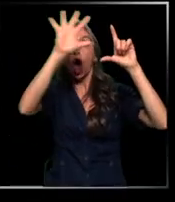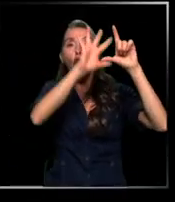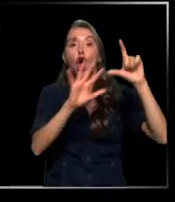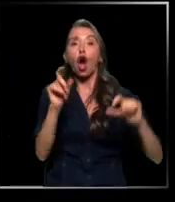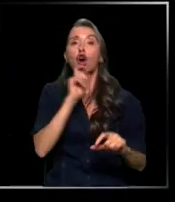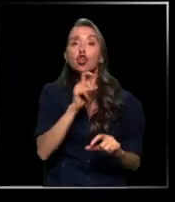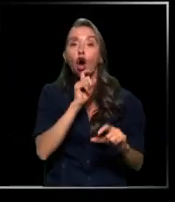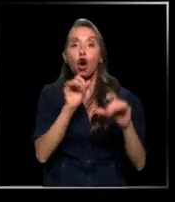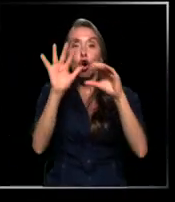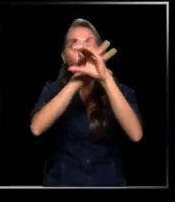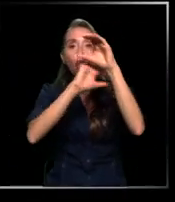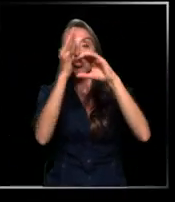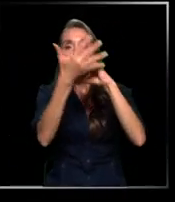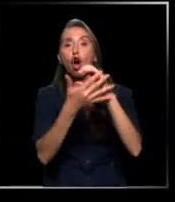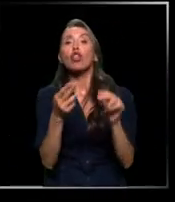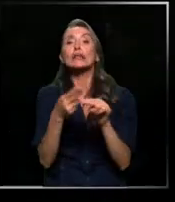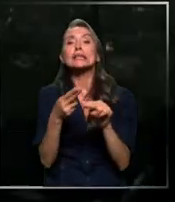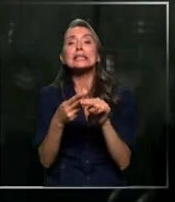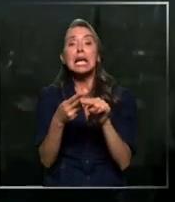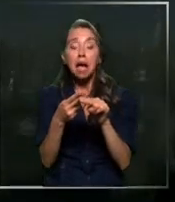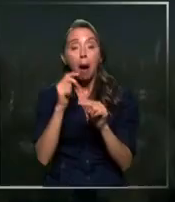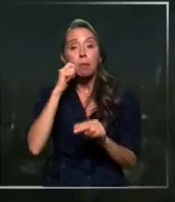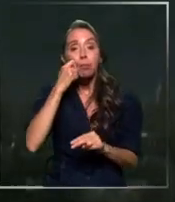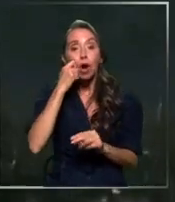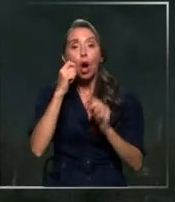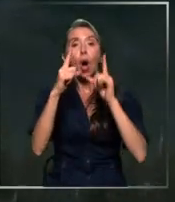conociéndose como luna de sangre.